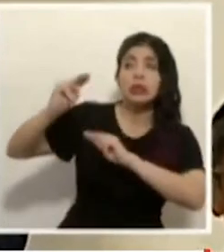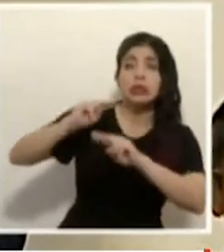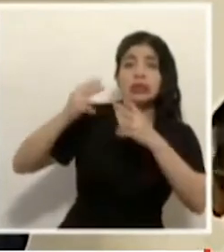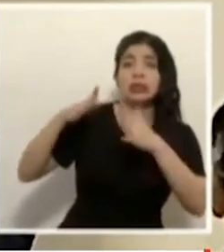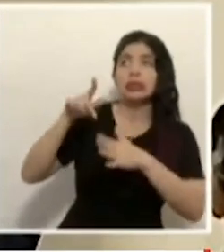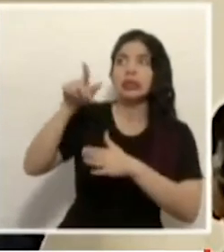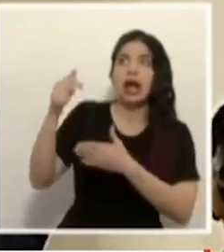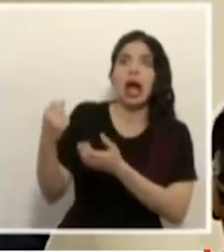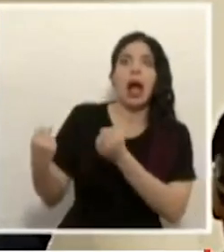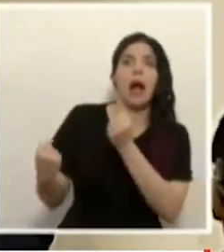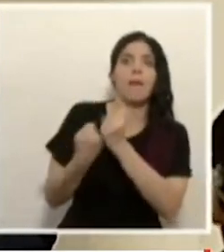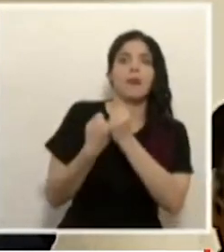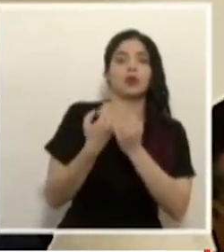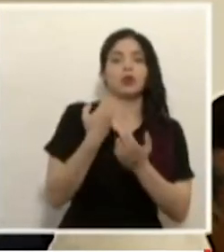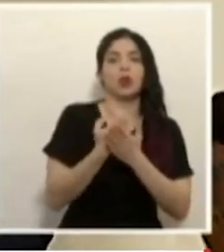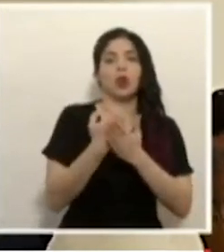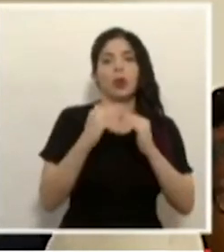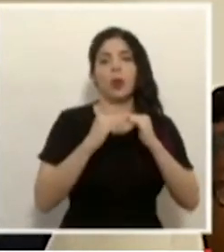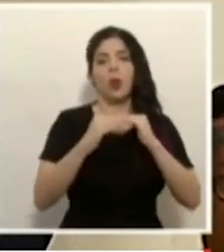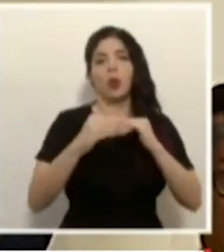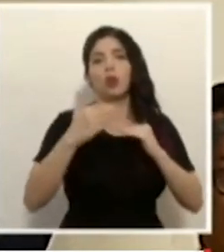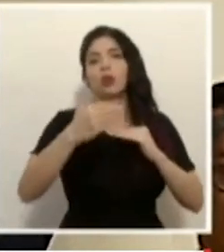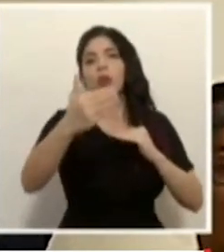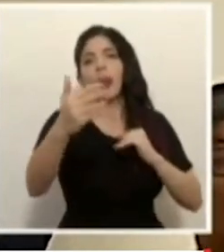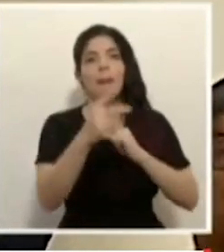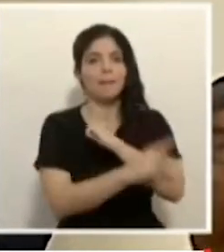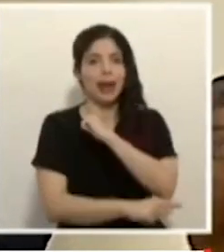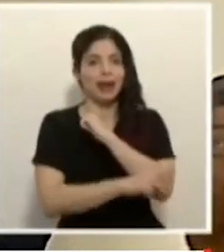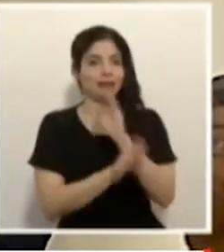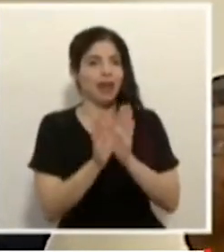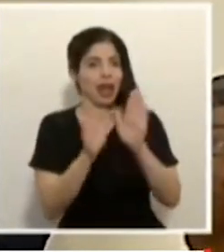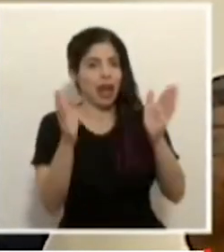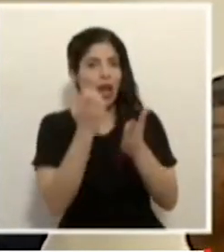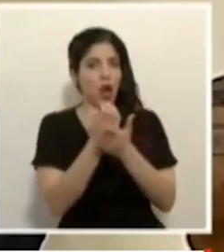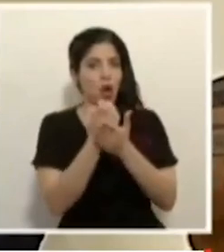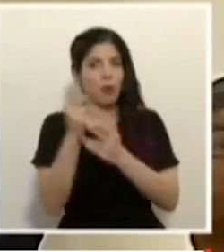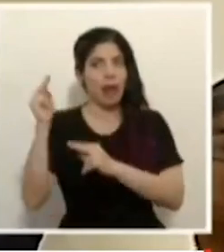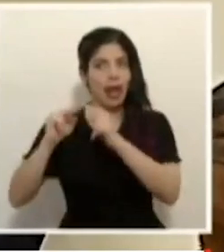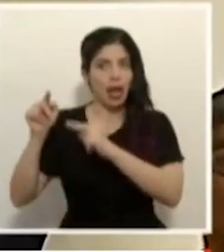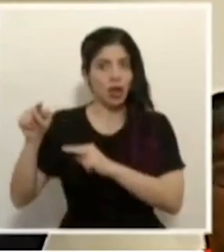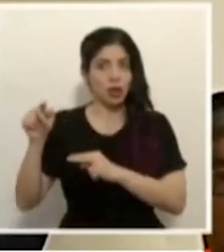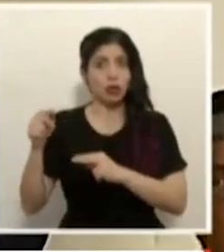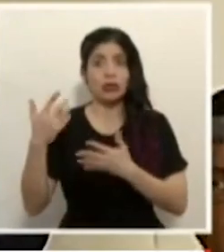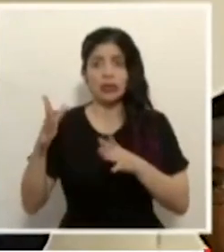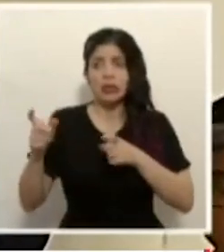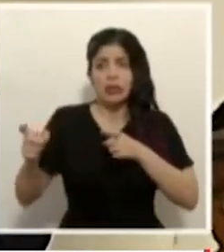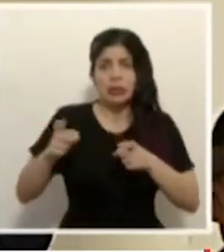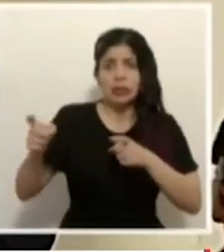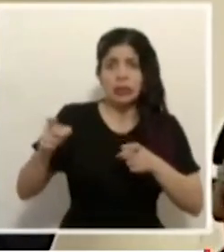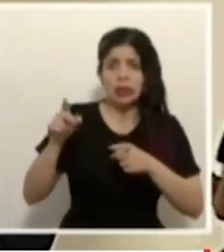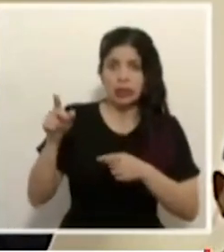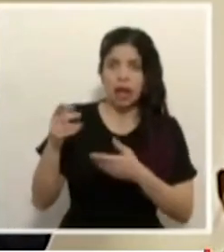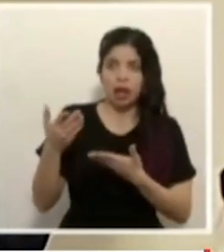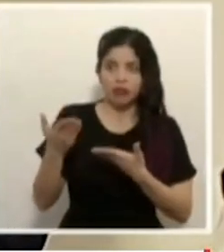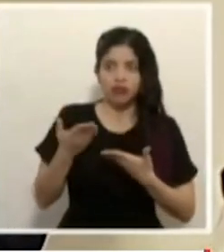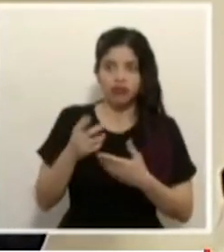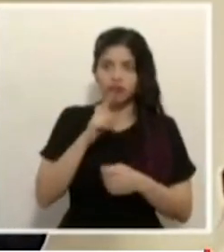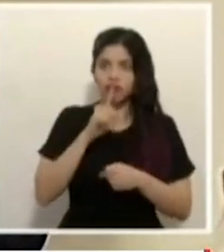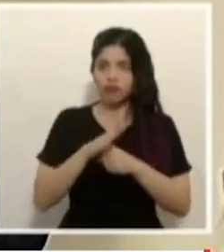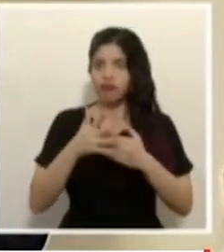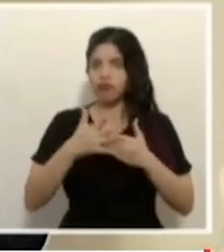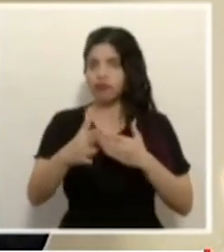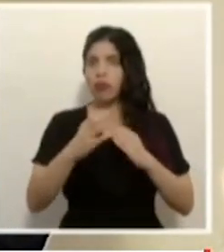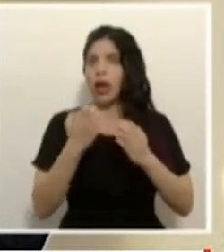estabilidad macroeconómica del país. Y hay un manejo que se está haciendo que la garantiza. Pero depende de que ese